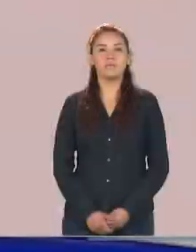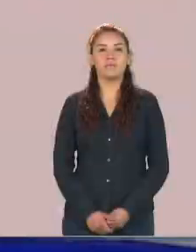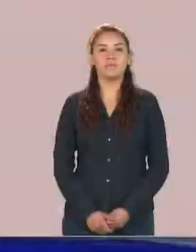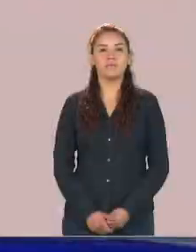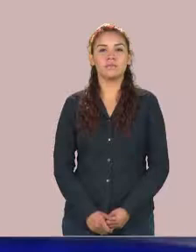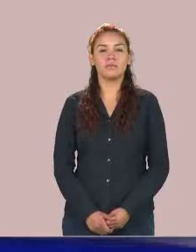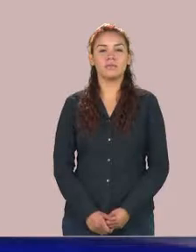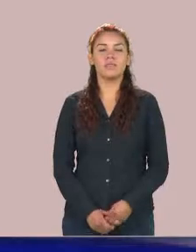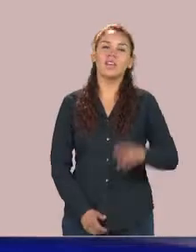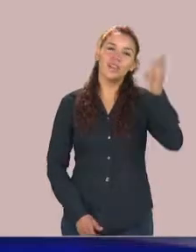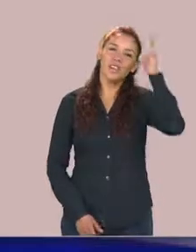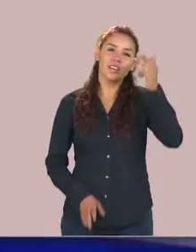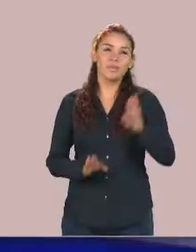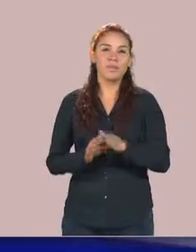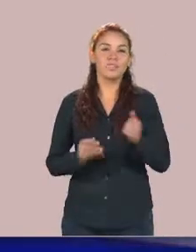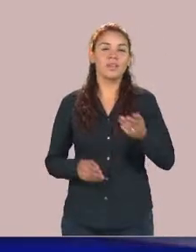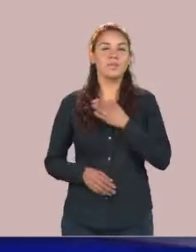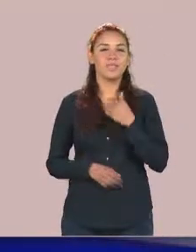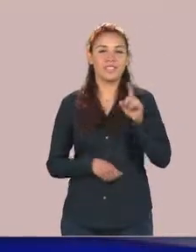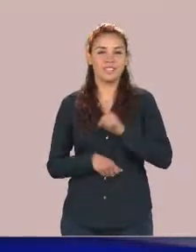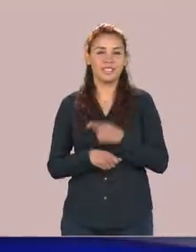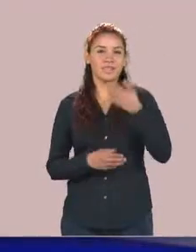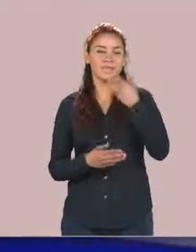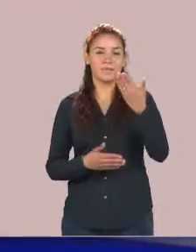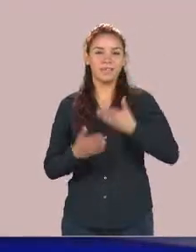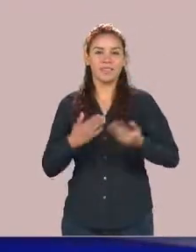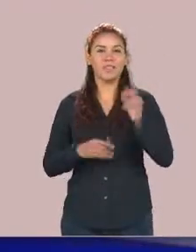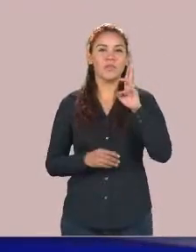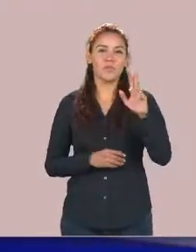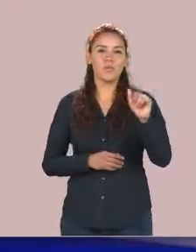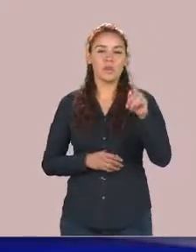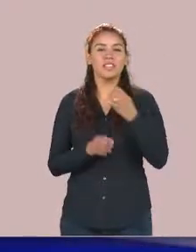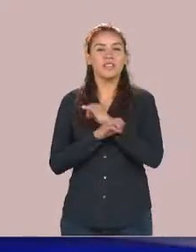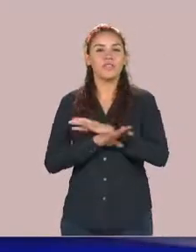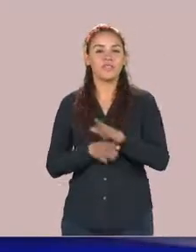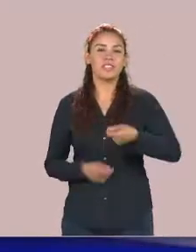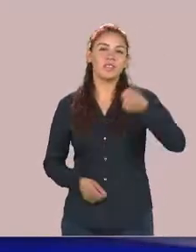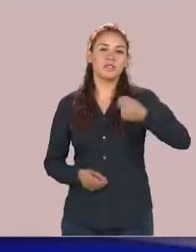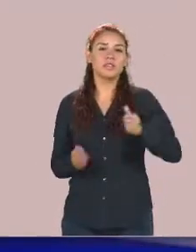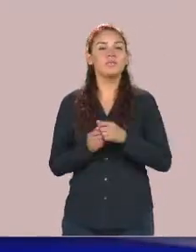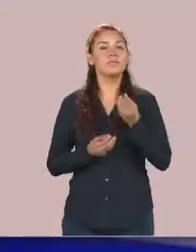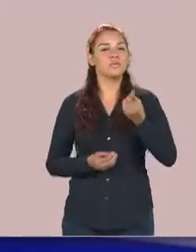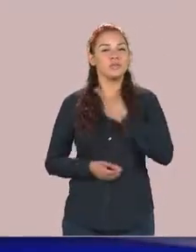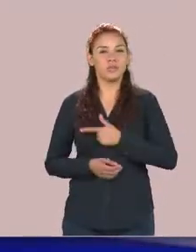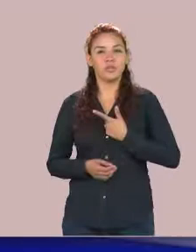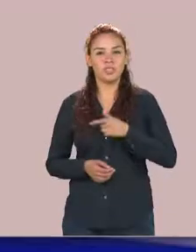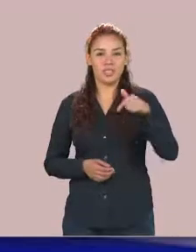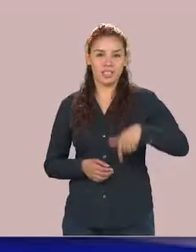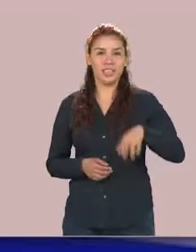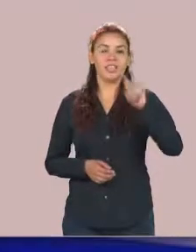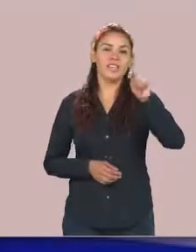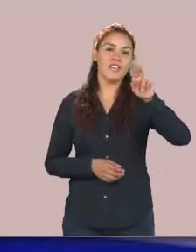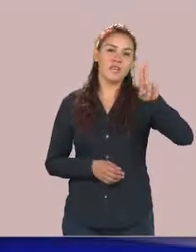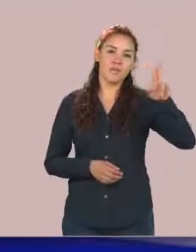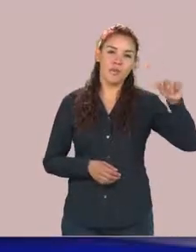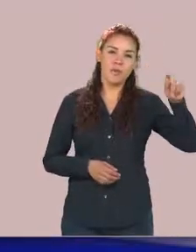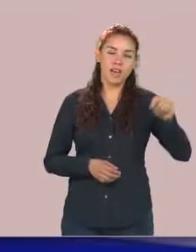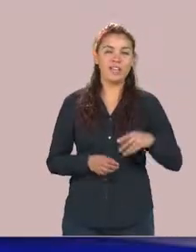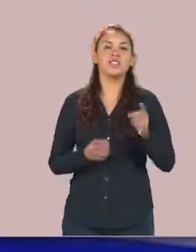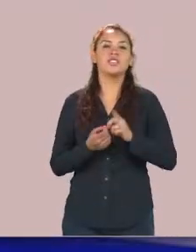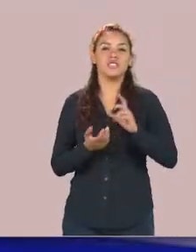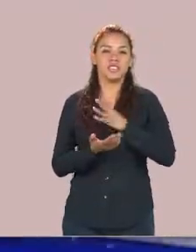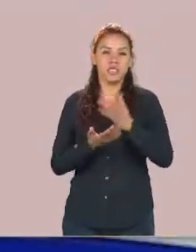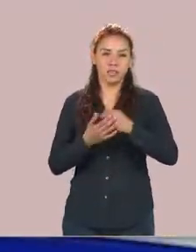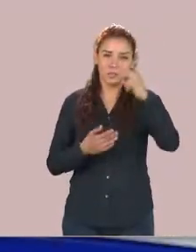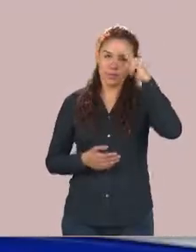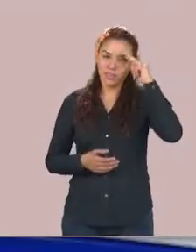Hola, ¿qué tal? Muy buen día. Bienvenidos a este su noticiario What Informa. Les saludo con mucho gusto desde el estudio de televisión universitaria en el campus Ciudad Victoria